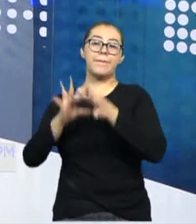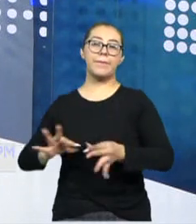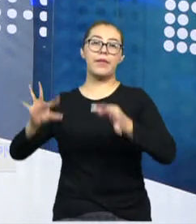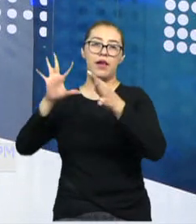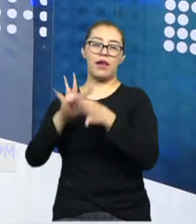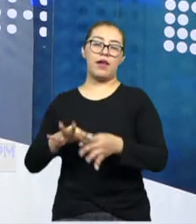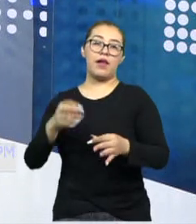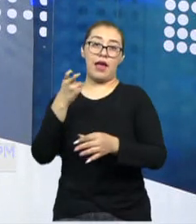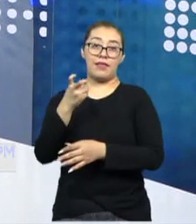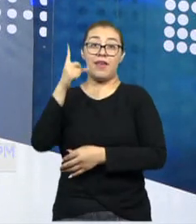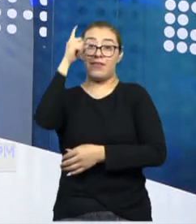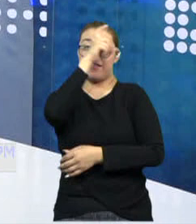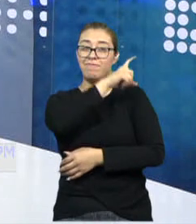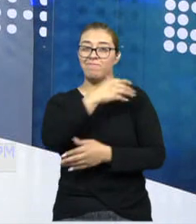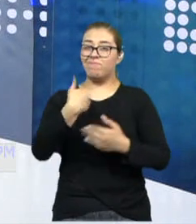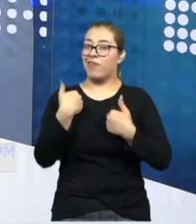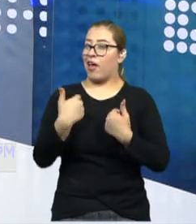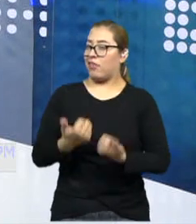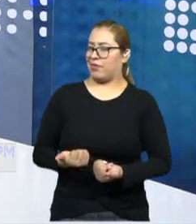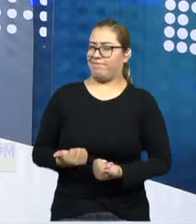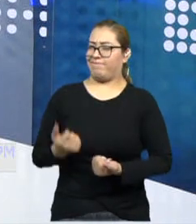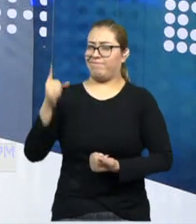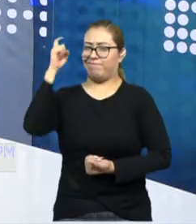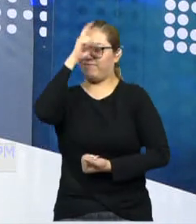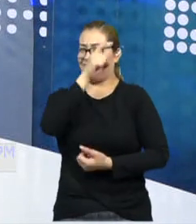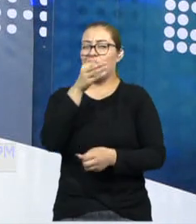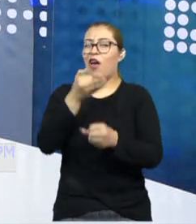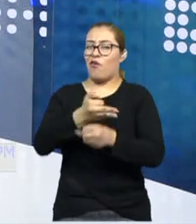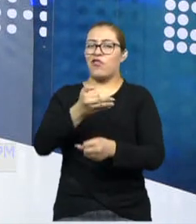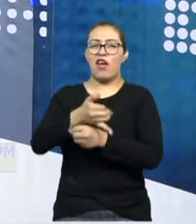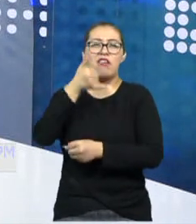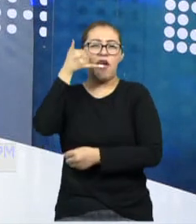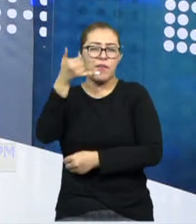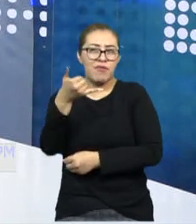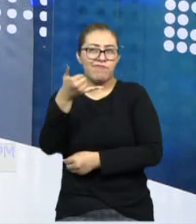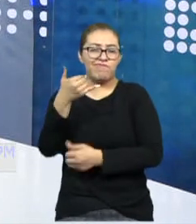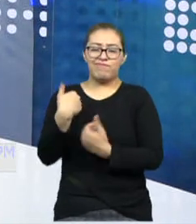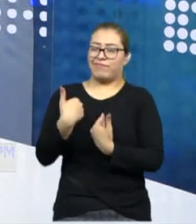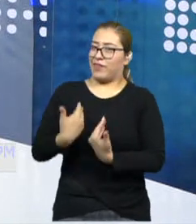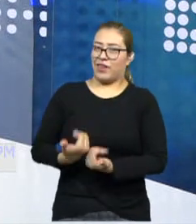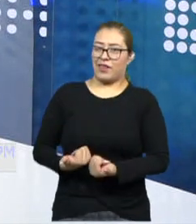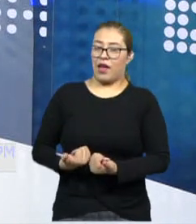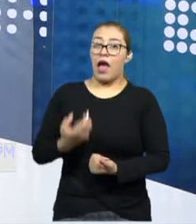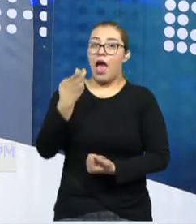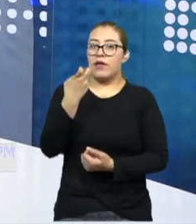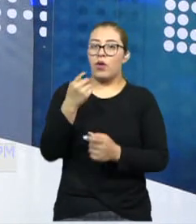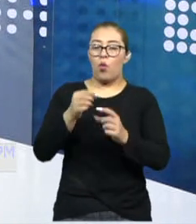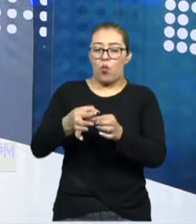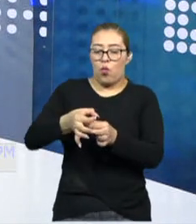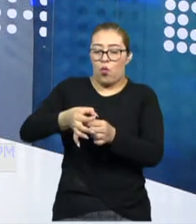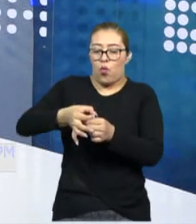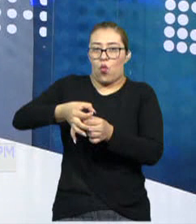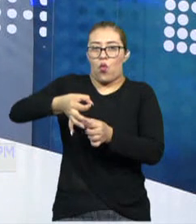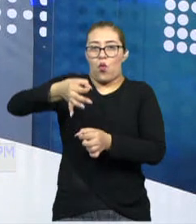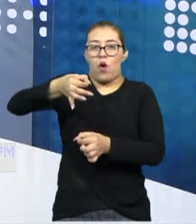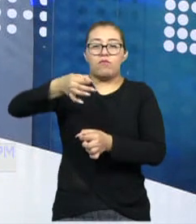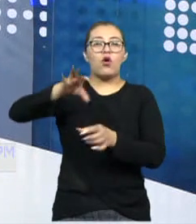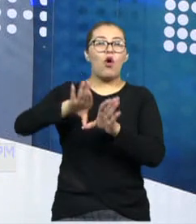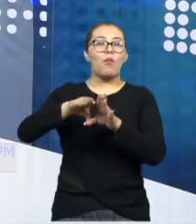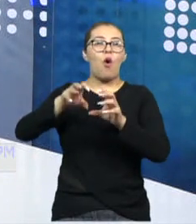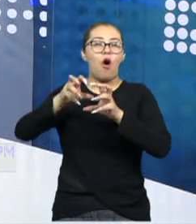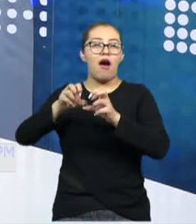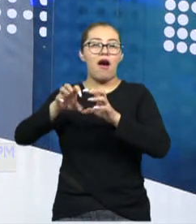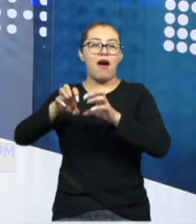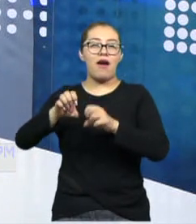difícil de entender para la población y más en una llamada. Las muestras que se toman es un tubo flexible con una punta de algodón,